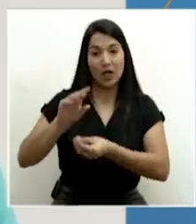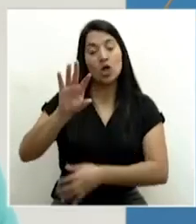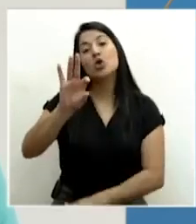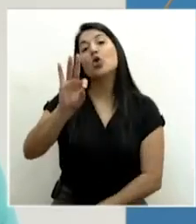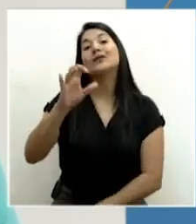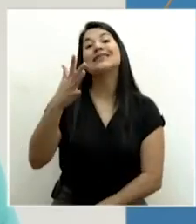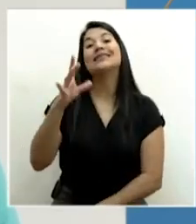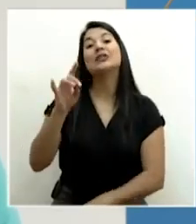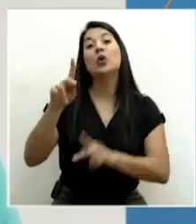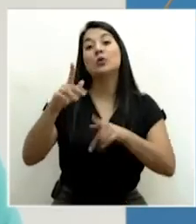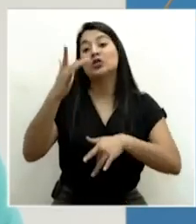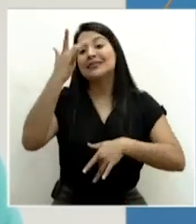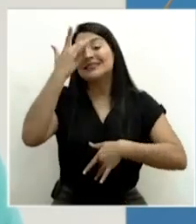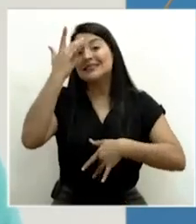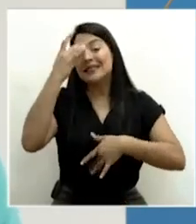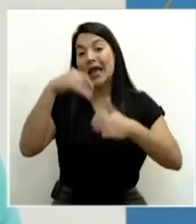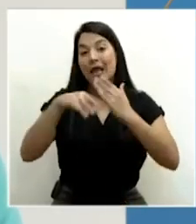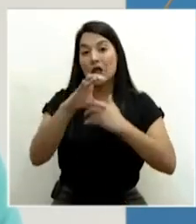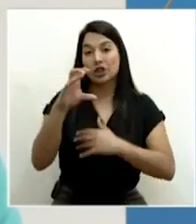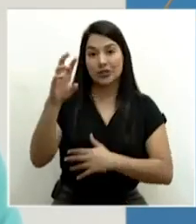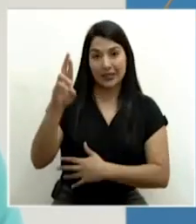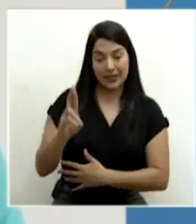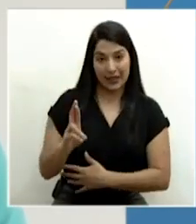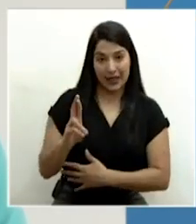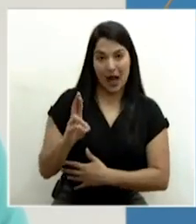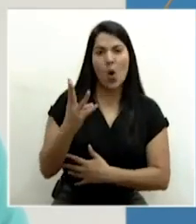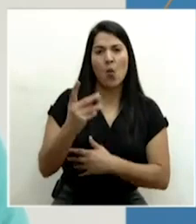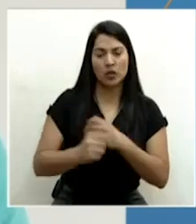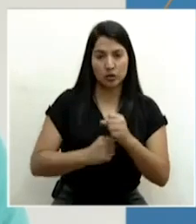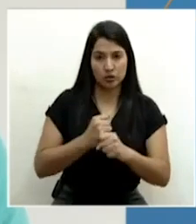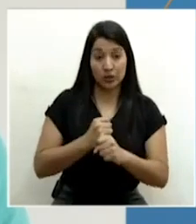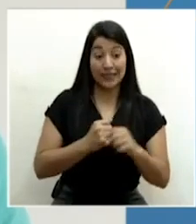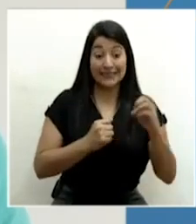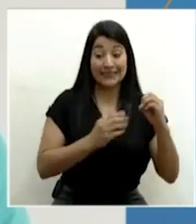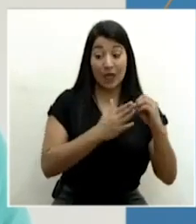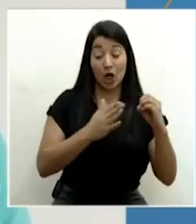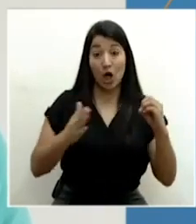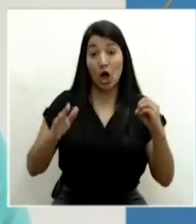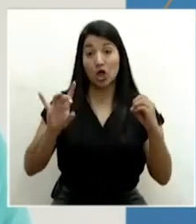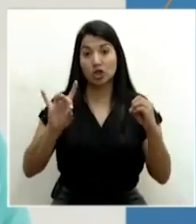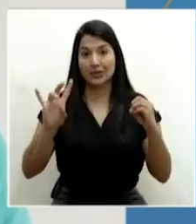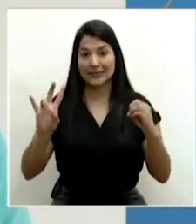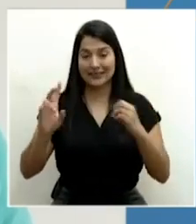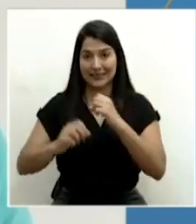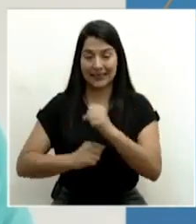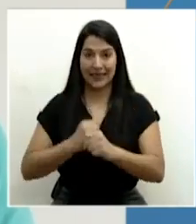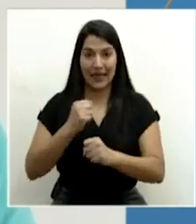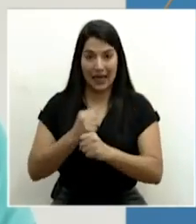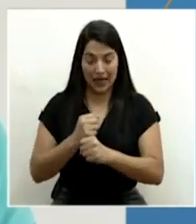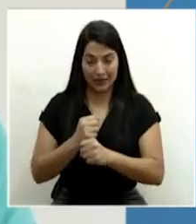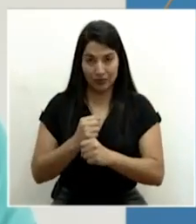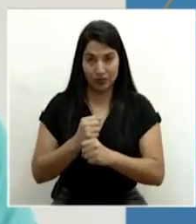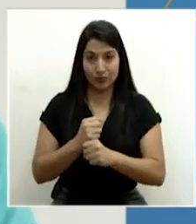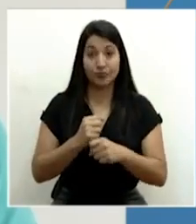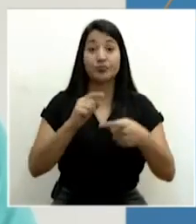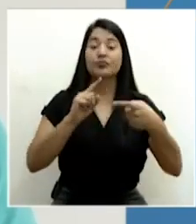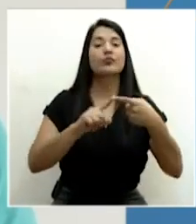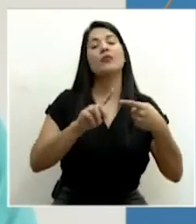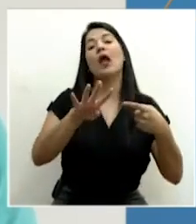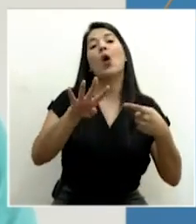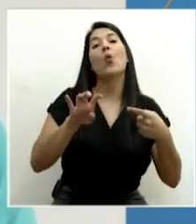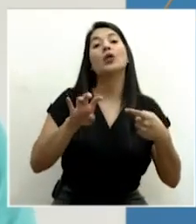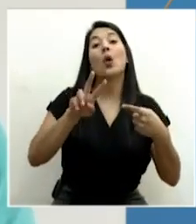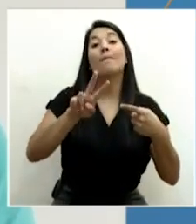casos confirmados en Costa Rica, con un rango de edad que va desde los 0 hasta los 87 años. Se trata de